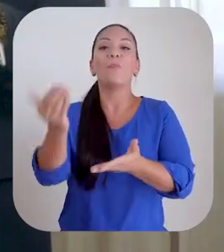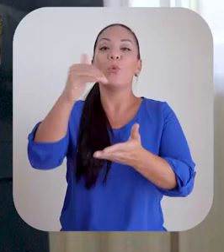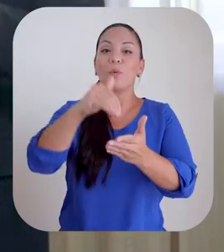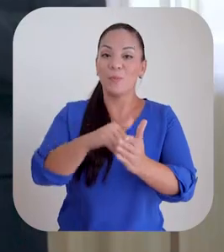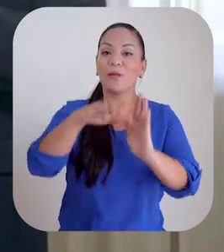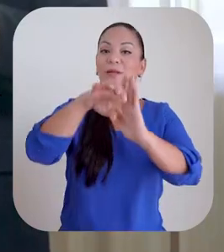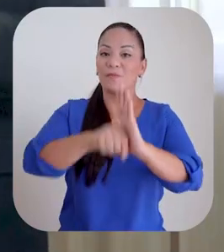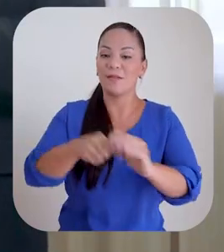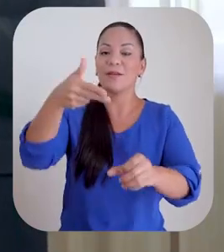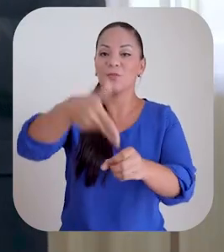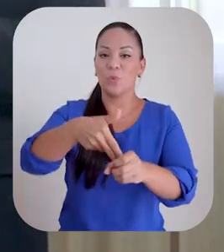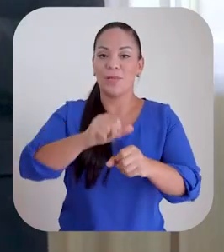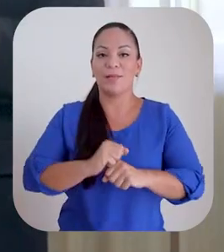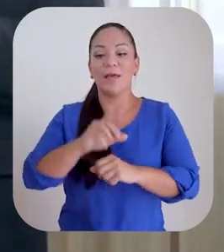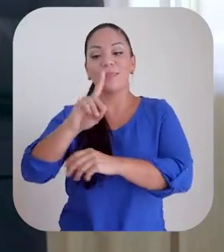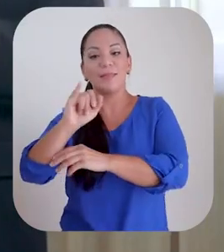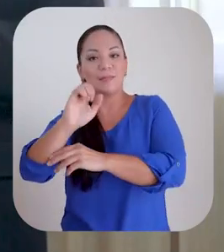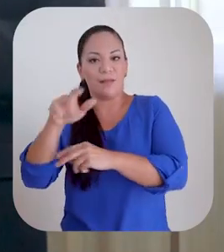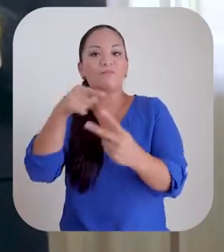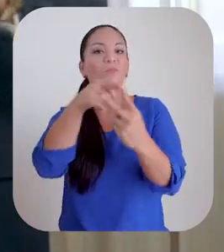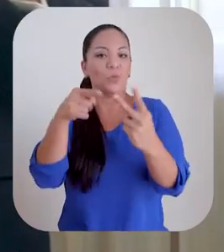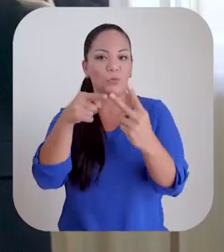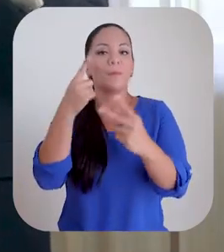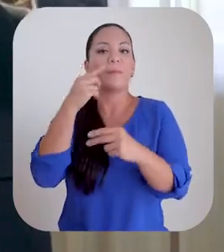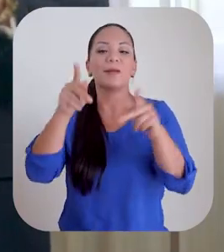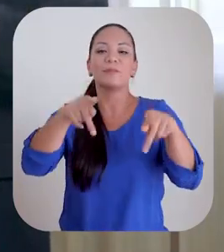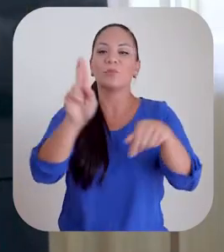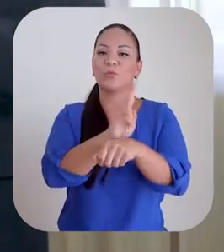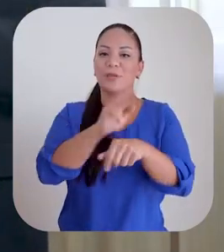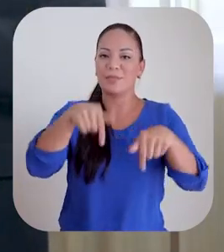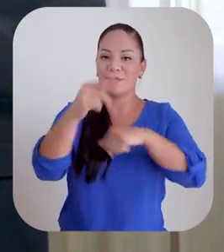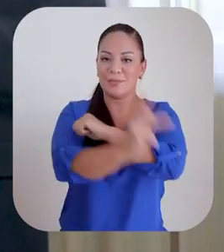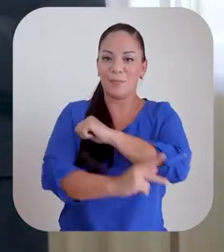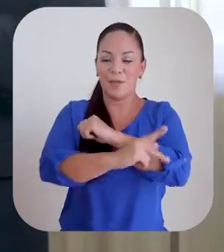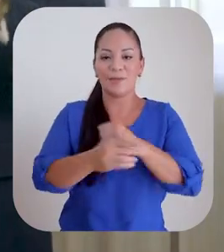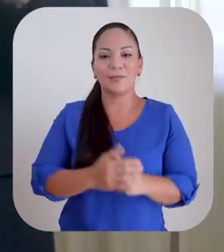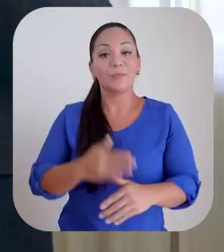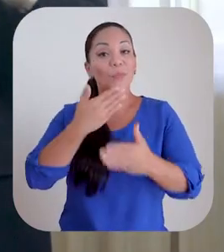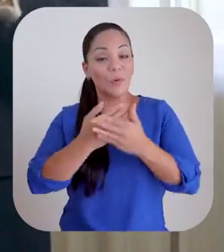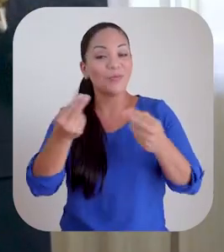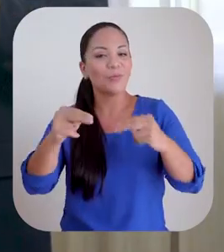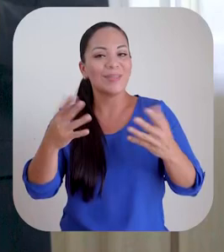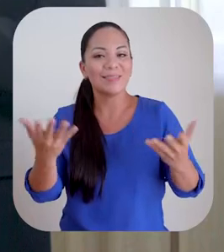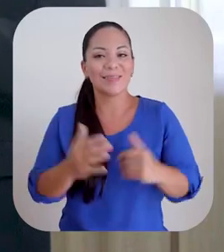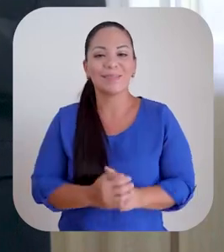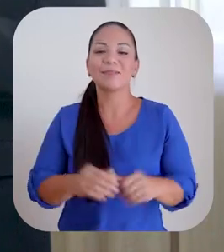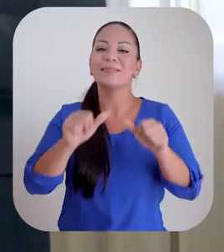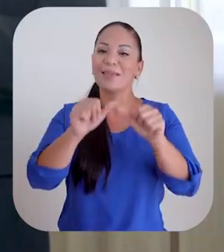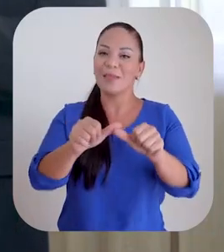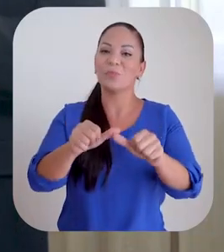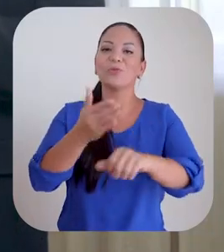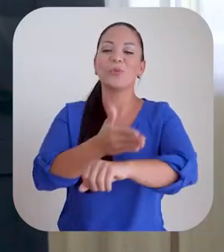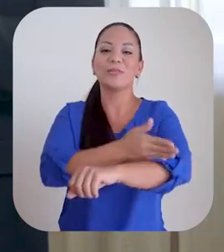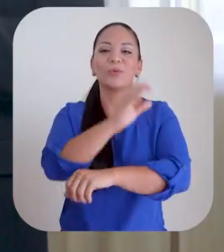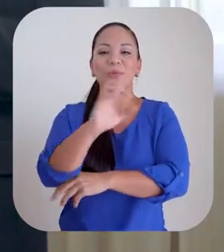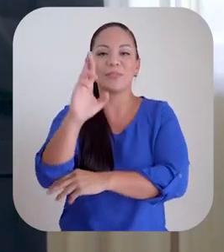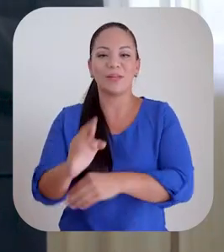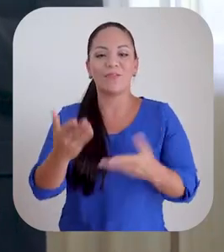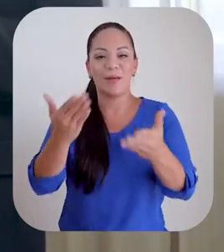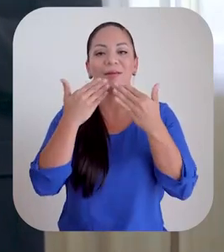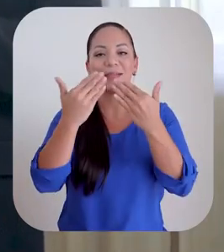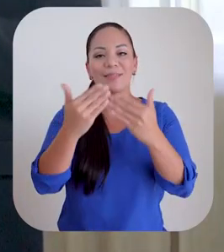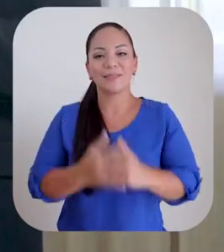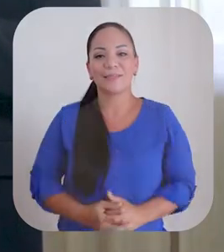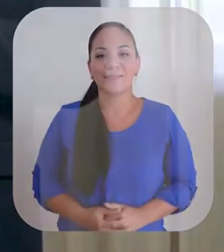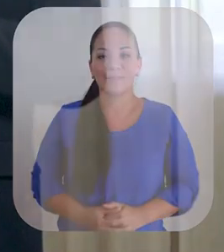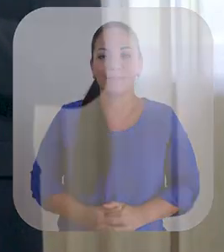a bajar la gasolina y el diésel para los consumidores de este país. Son buenas noticias. Seguimos progresando